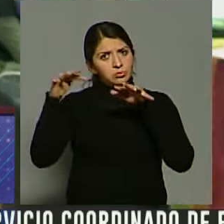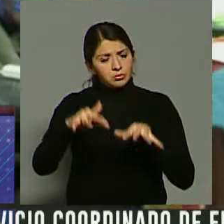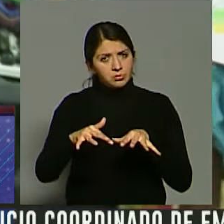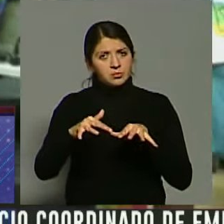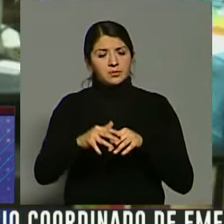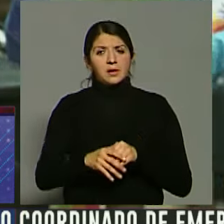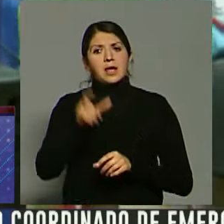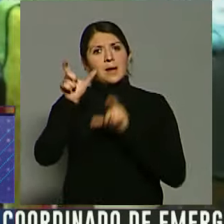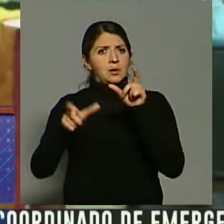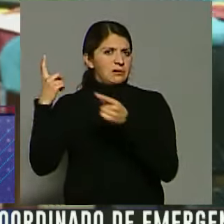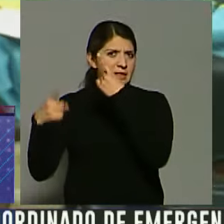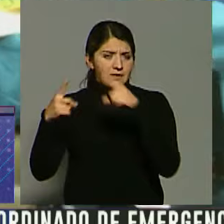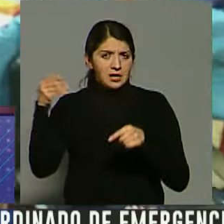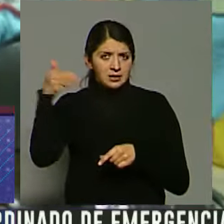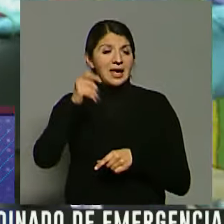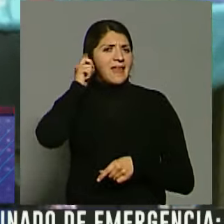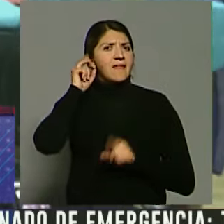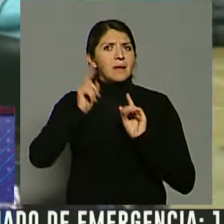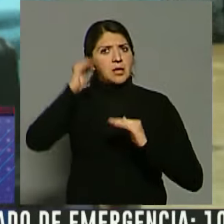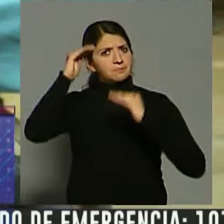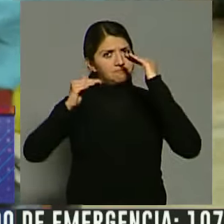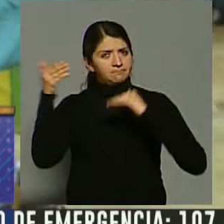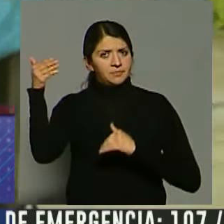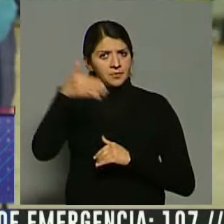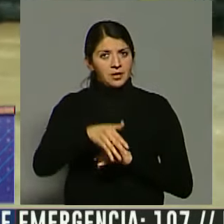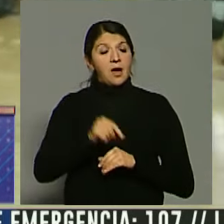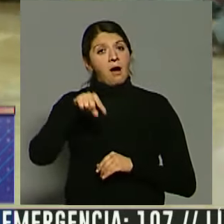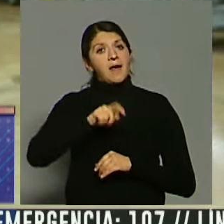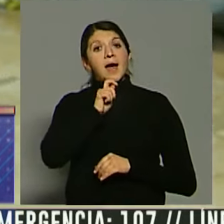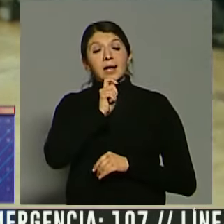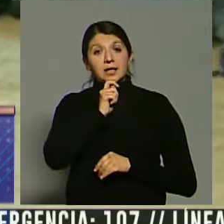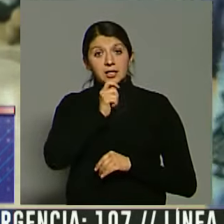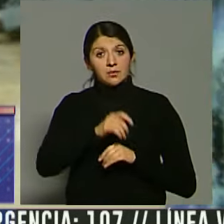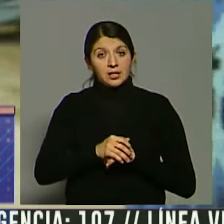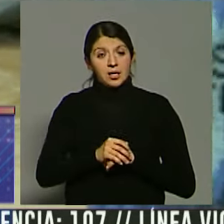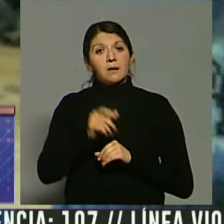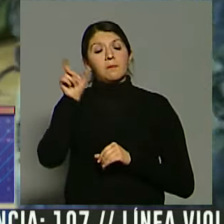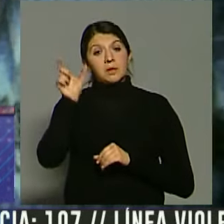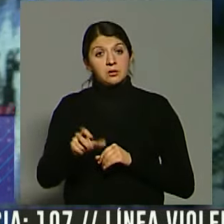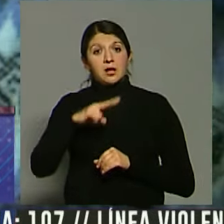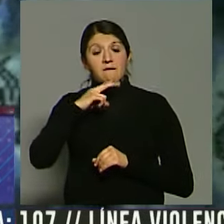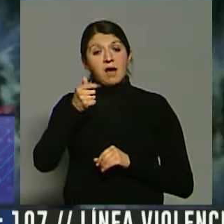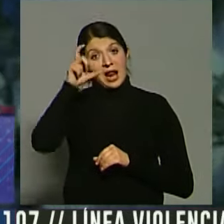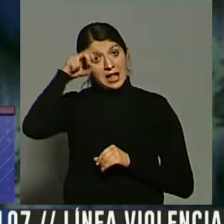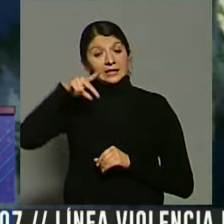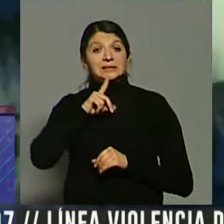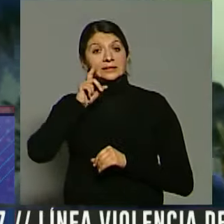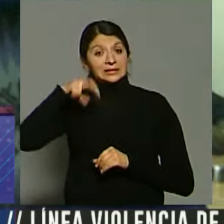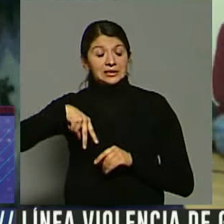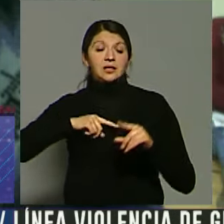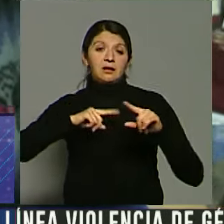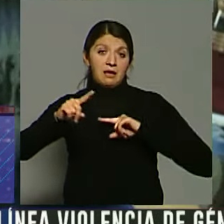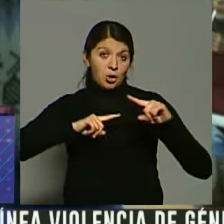espacios y edades. Vamos a la entrevista que le realizamos a Valentín Quintero Guevara, coordinador de Mendoza